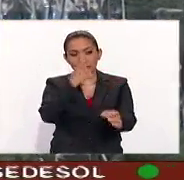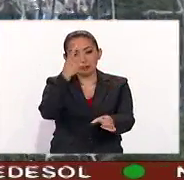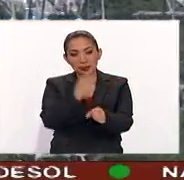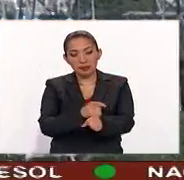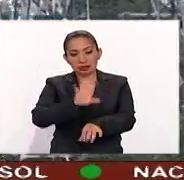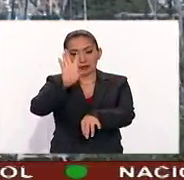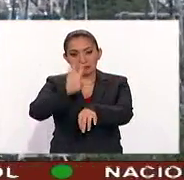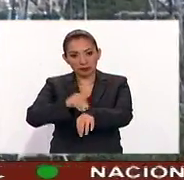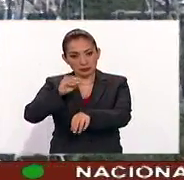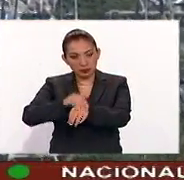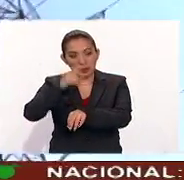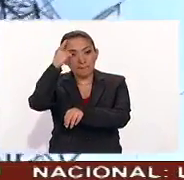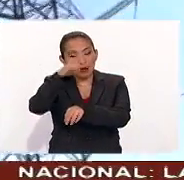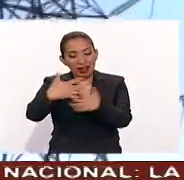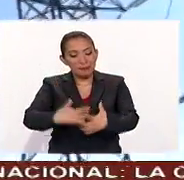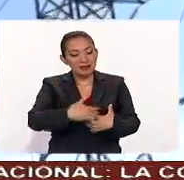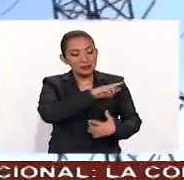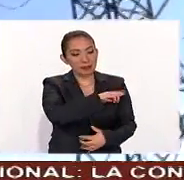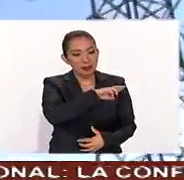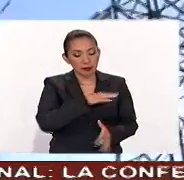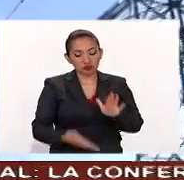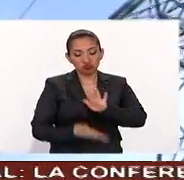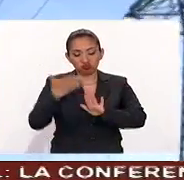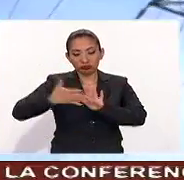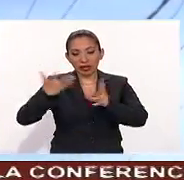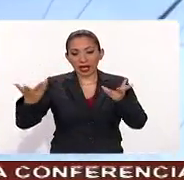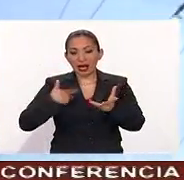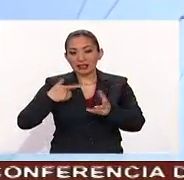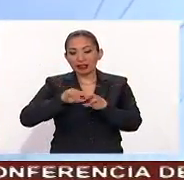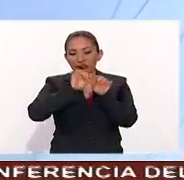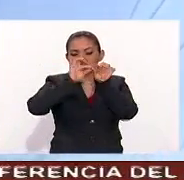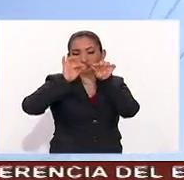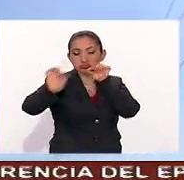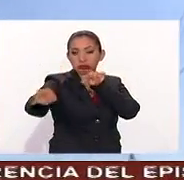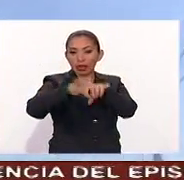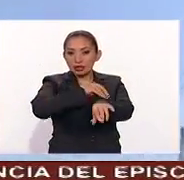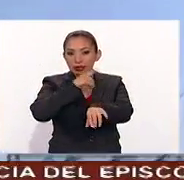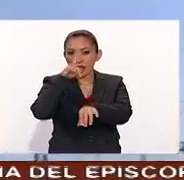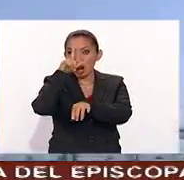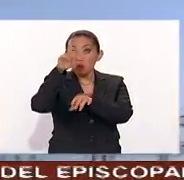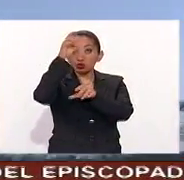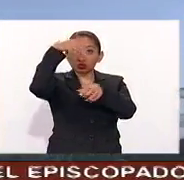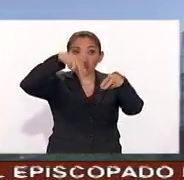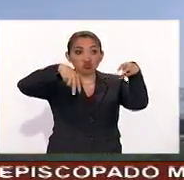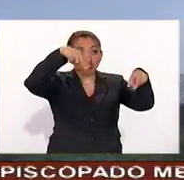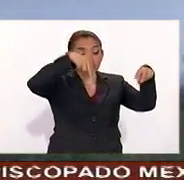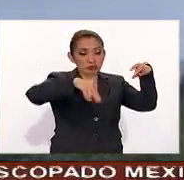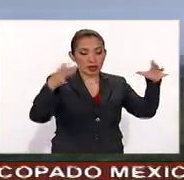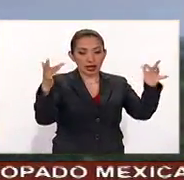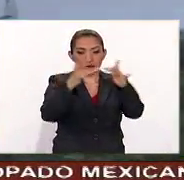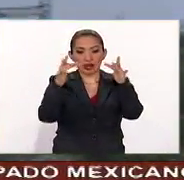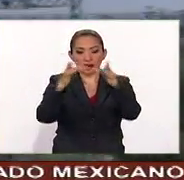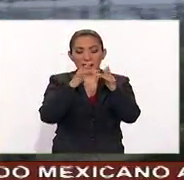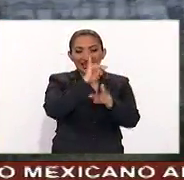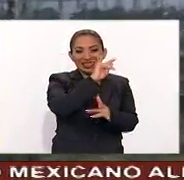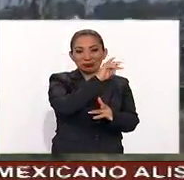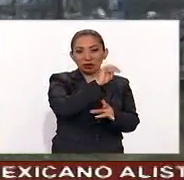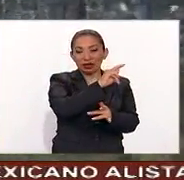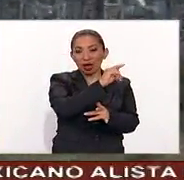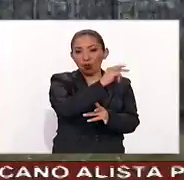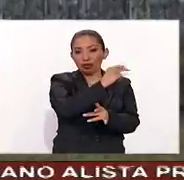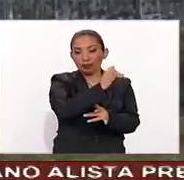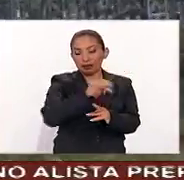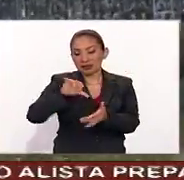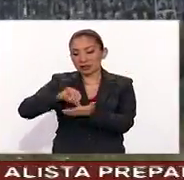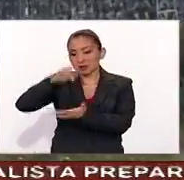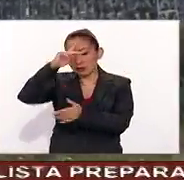primera licitación para que empresas privadas construyan y operen líneas de transmisión de energía eléctrica. Conectarán el Istmo de Tehuantepec con